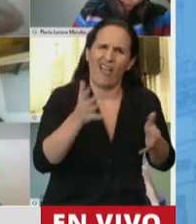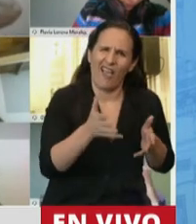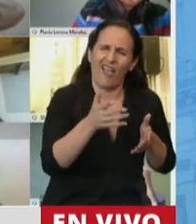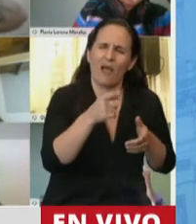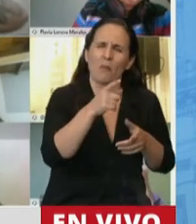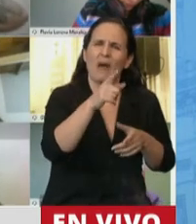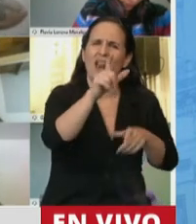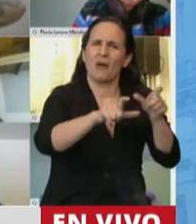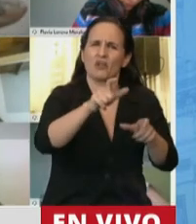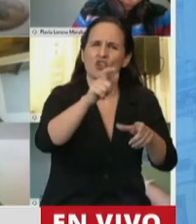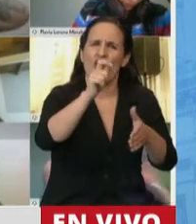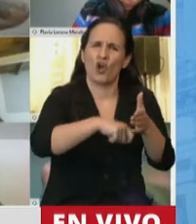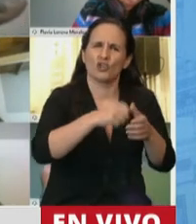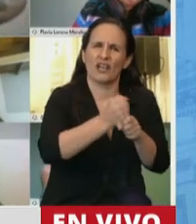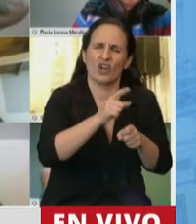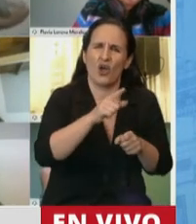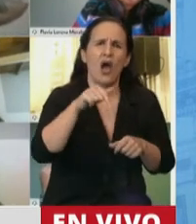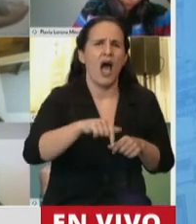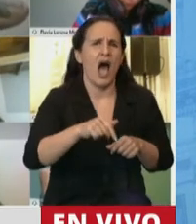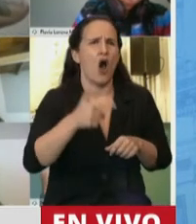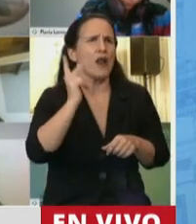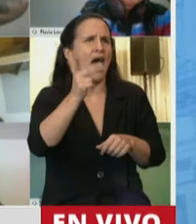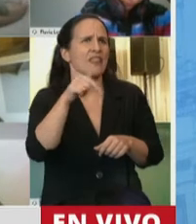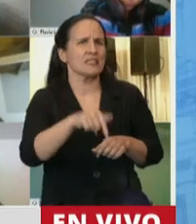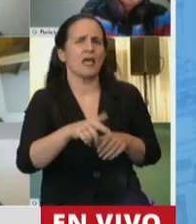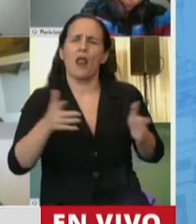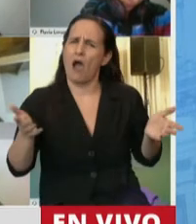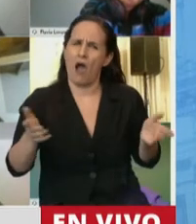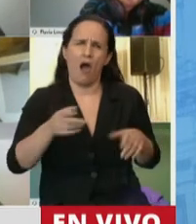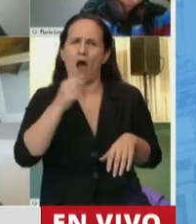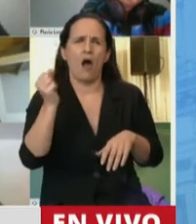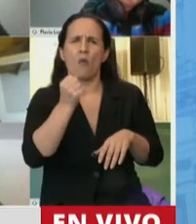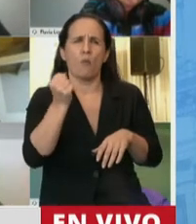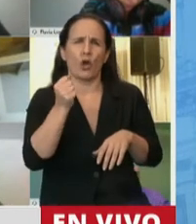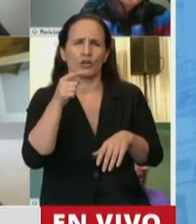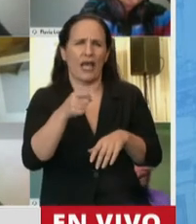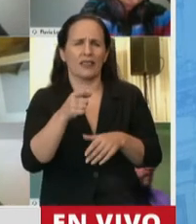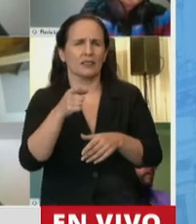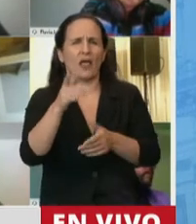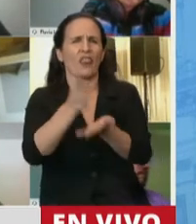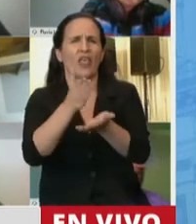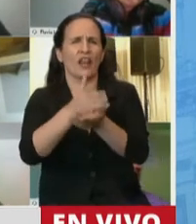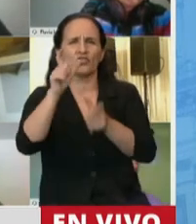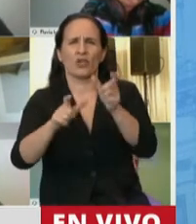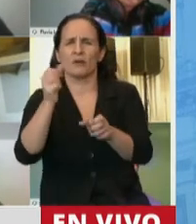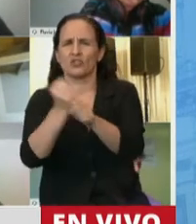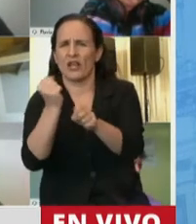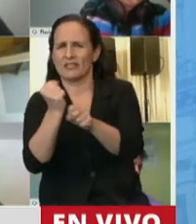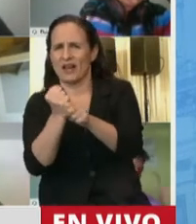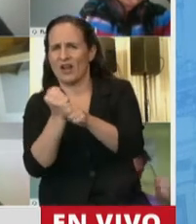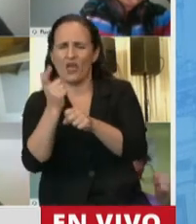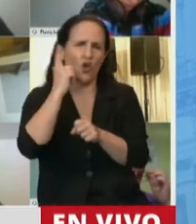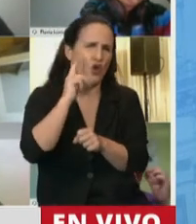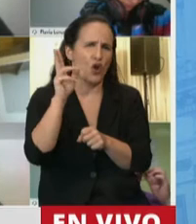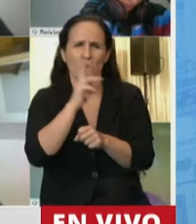contratación, ahora levanten la bandera de los derechos de los trabajadores y de las trabajadoras y de una realidad del mundo laboral, sobre